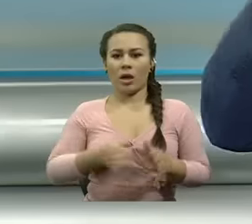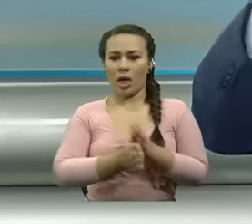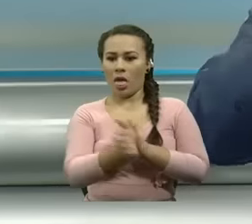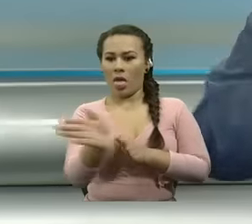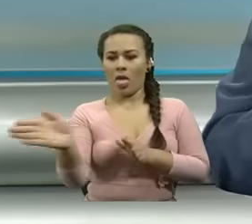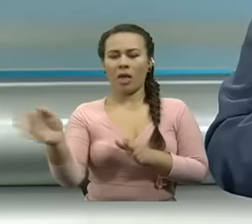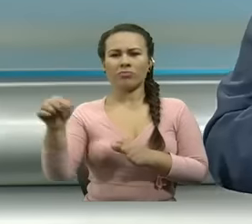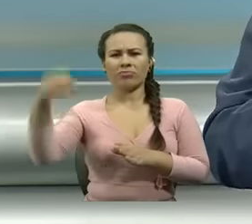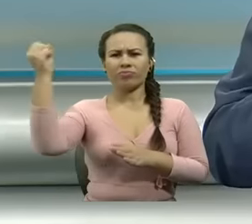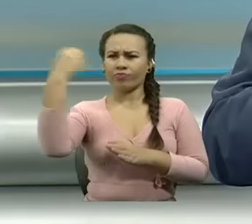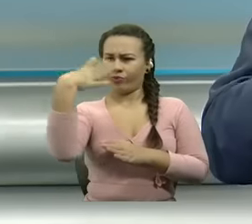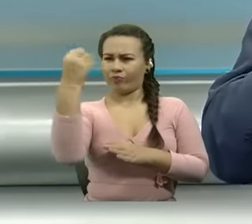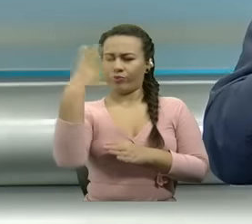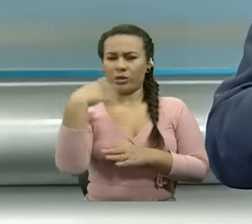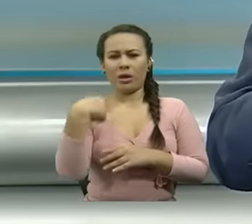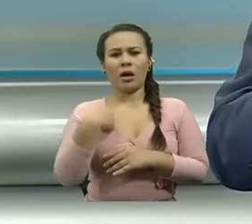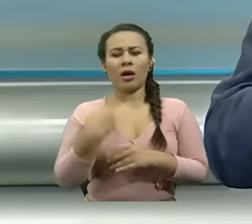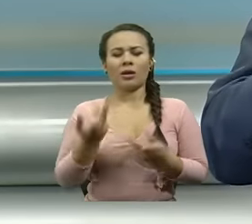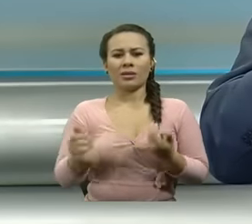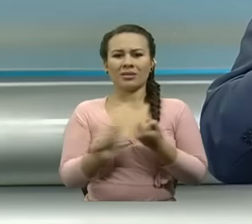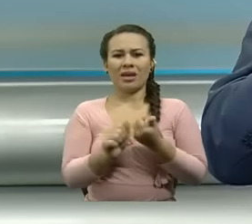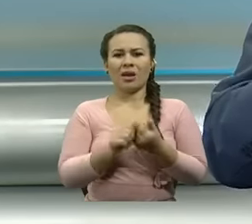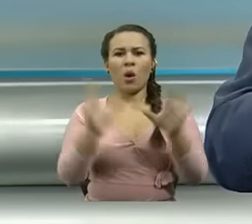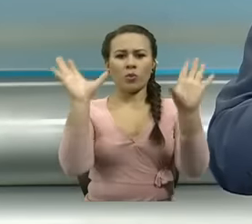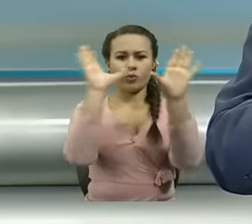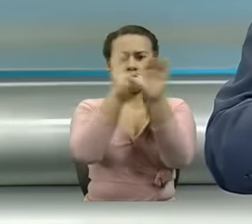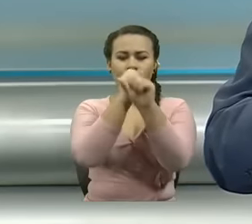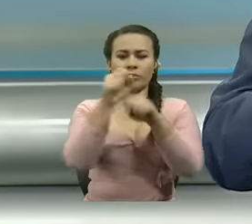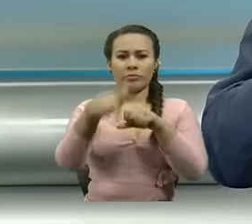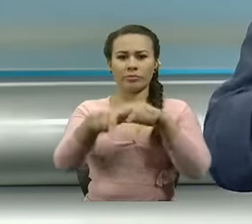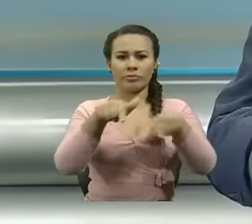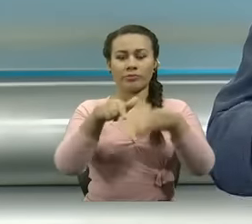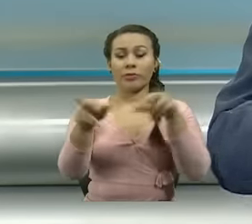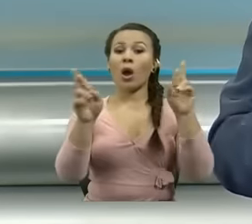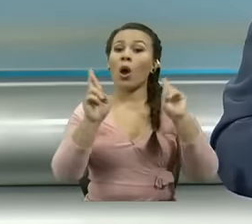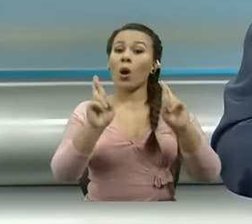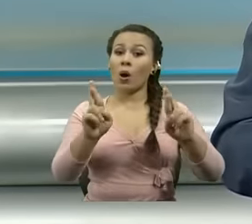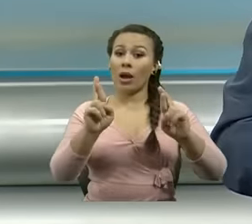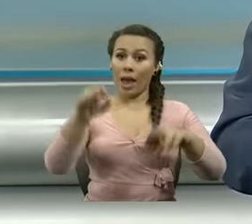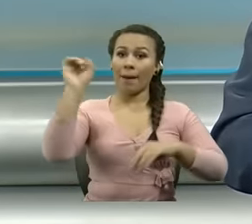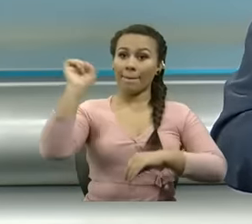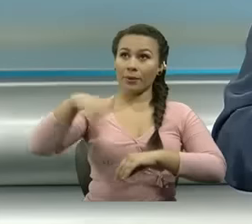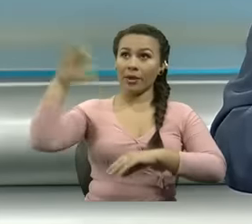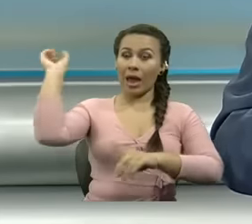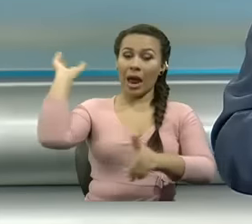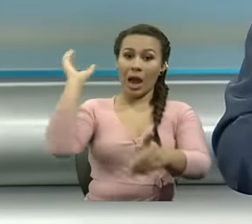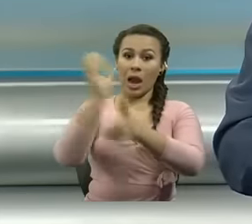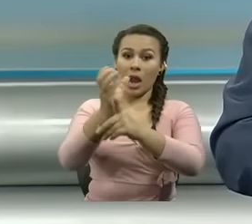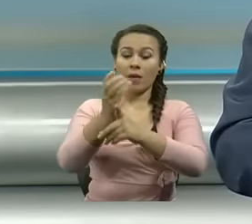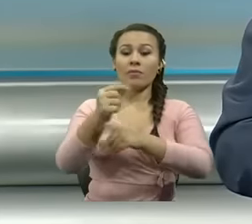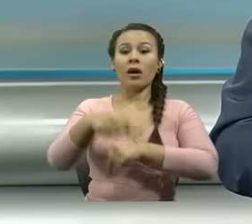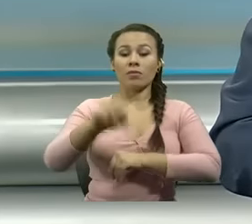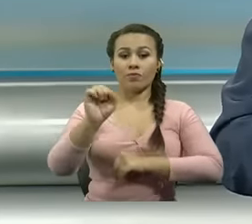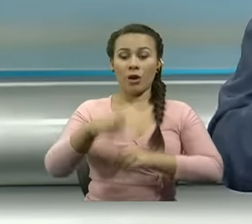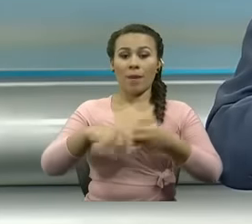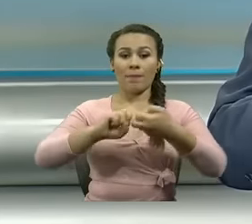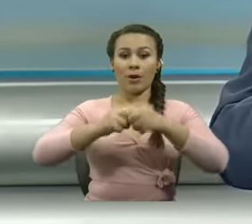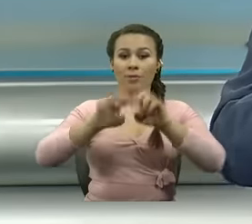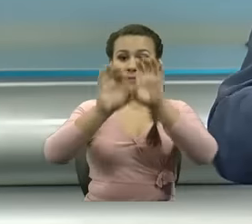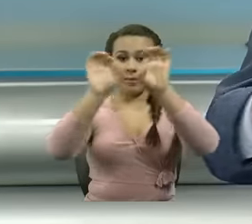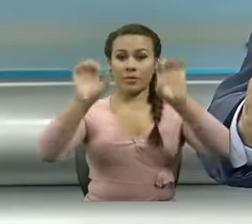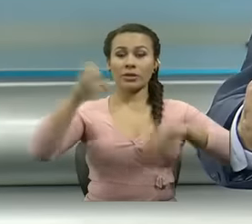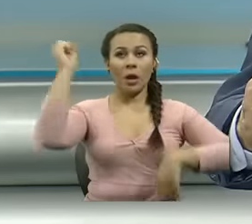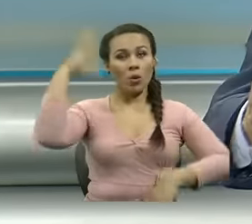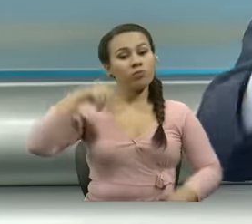semáforo que hay ahí la que reina es la oscuridad ojalá la eléctrica tome en cuenta esta situación y